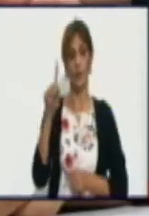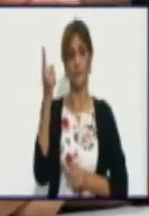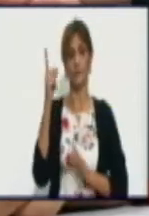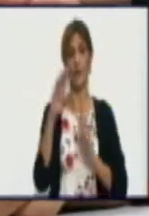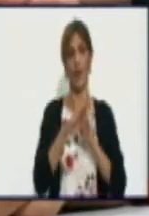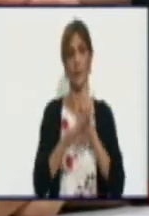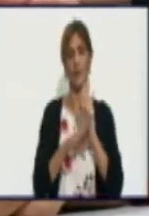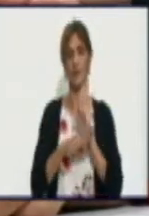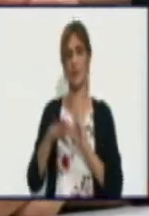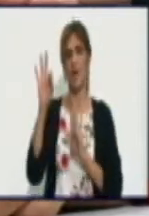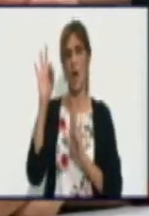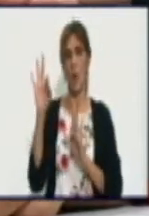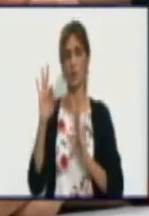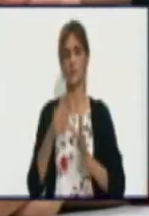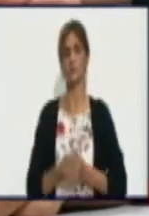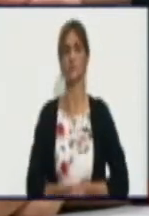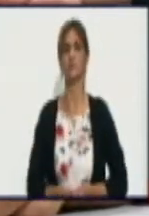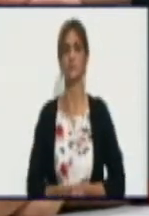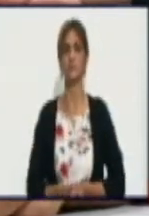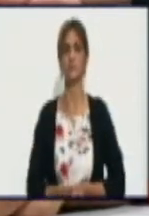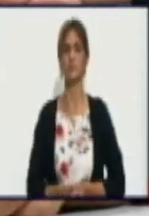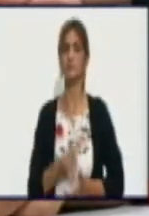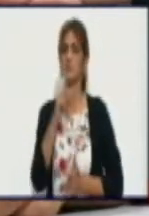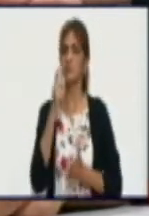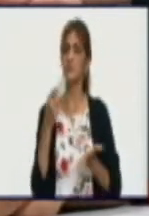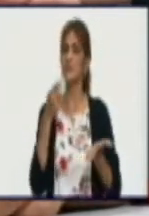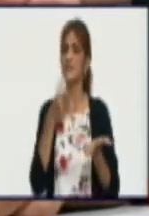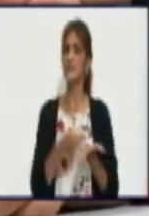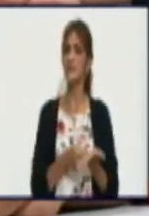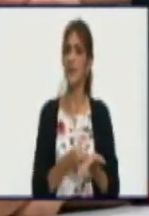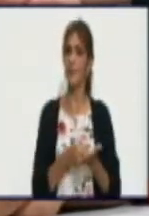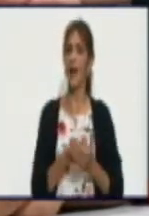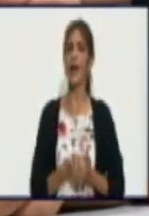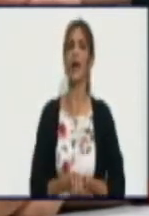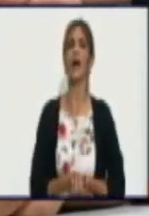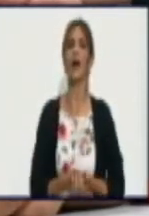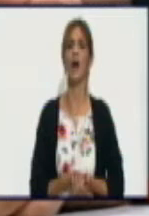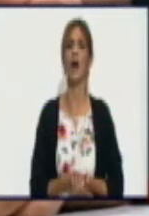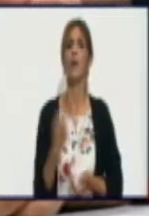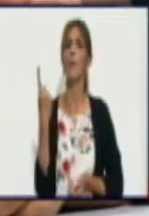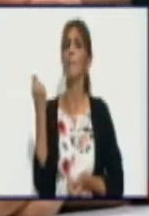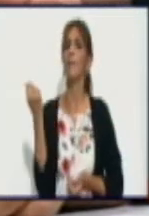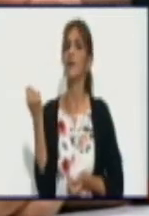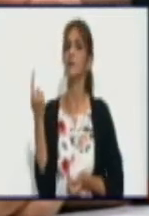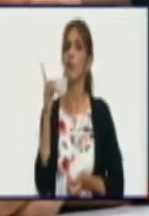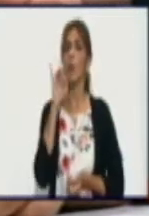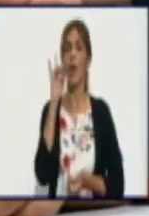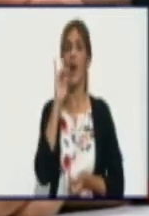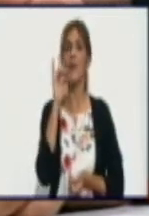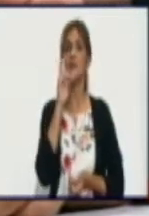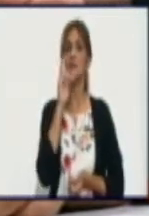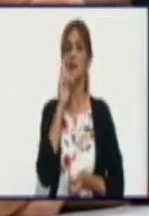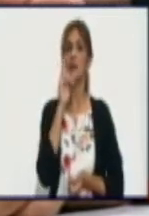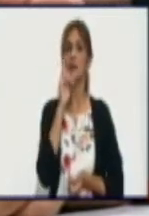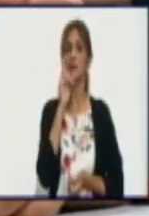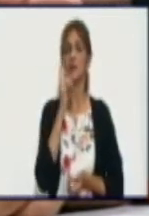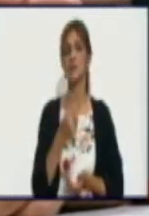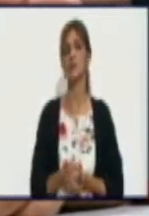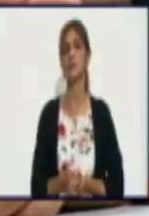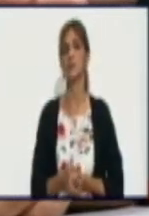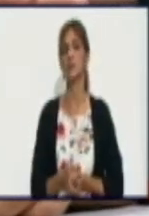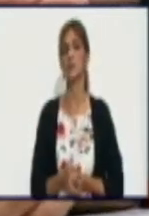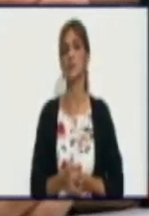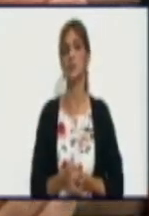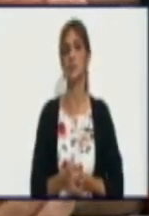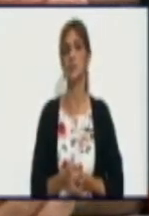El acarreo y el enfriamiento de la leche. Se paga una tarifa por el acarreo de la leche fresca desde el productor hasta el punto